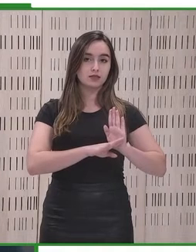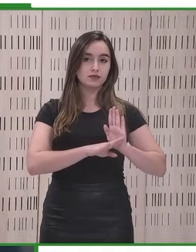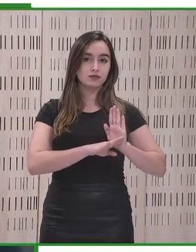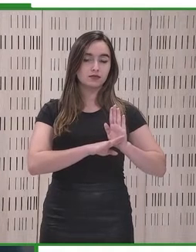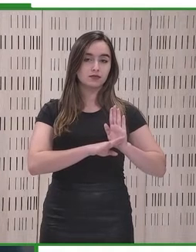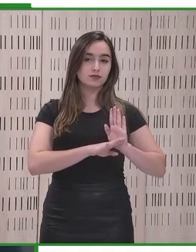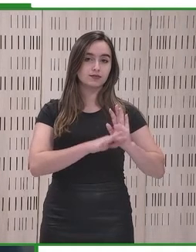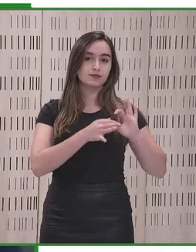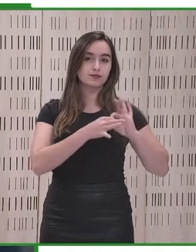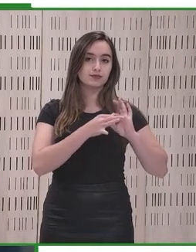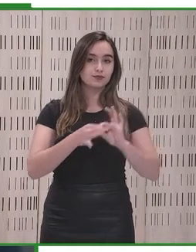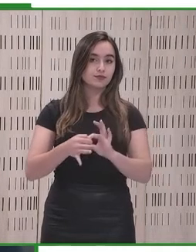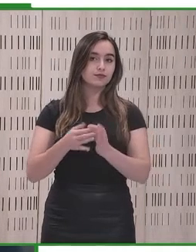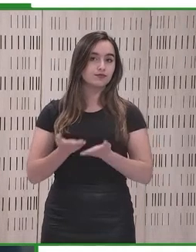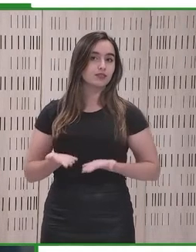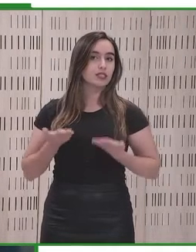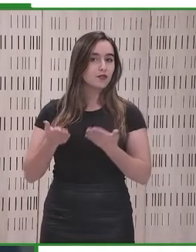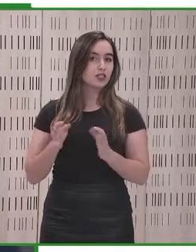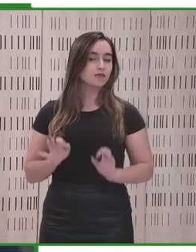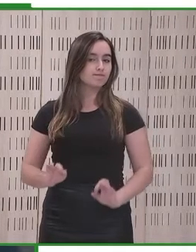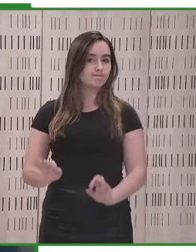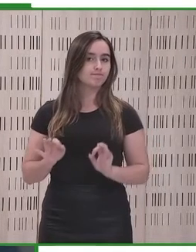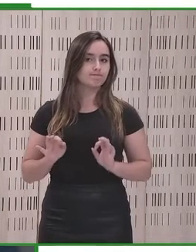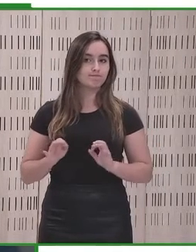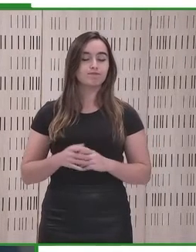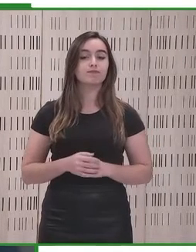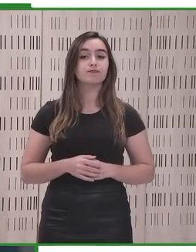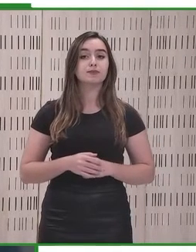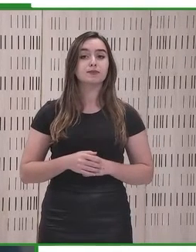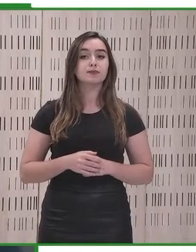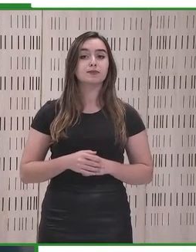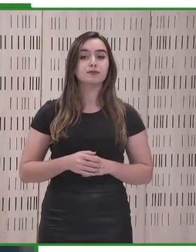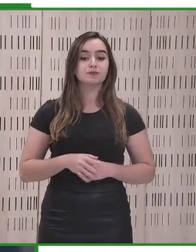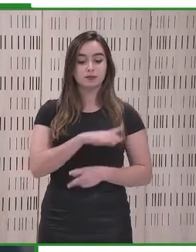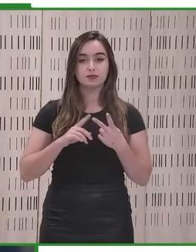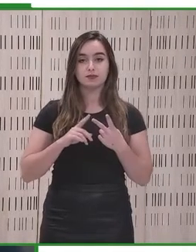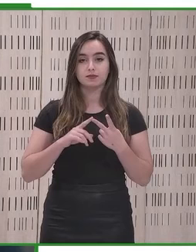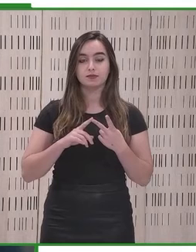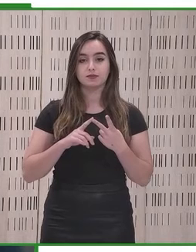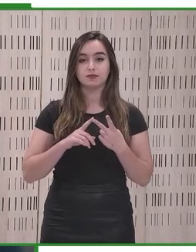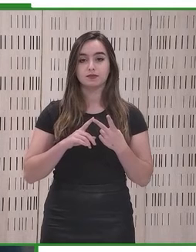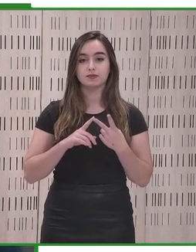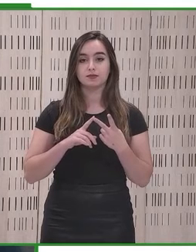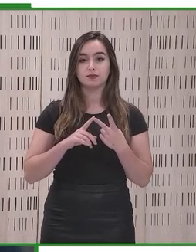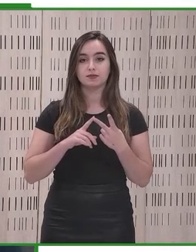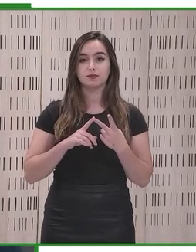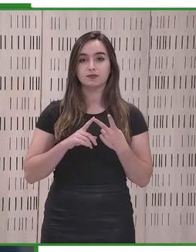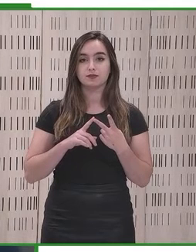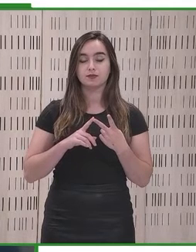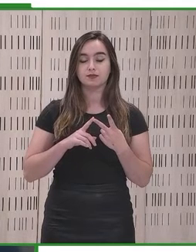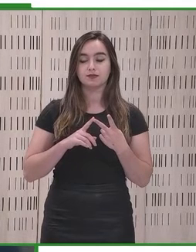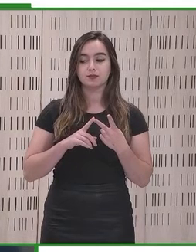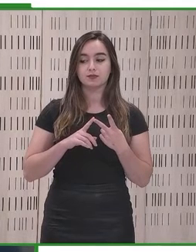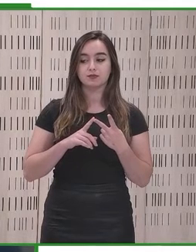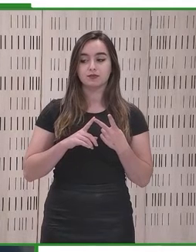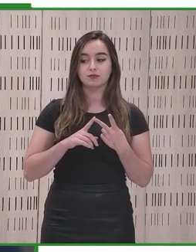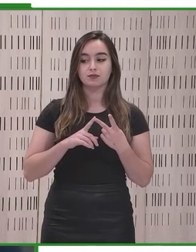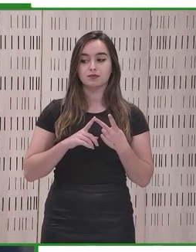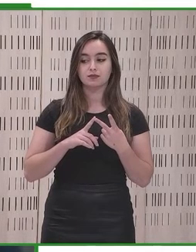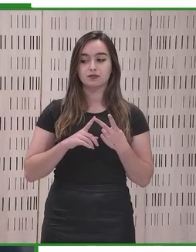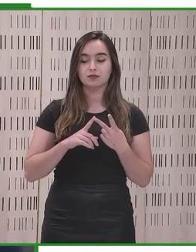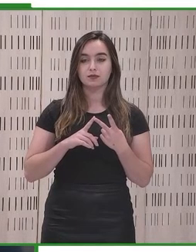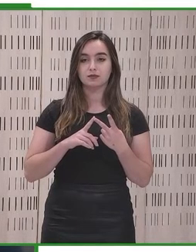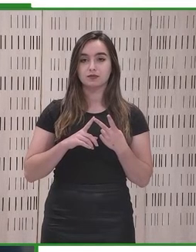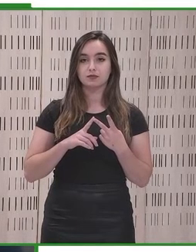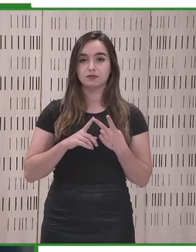la definición de unos productos y servicios clave. Y,